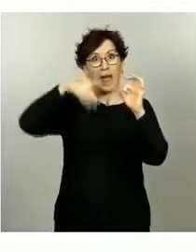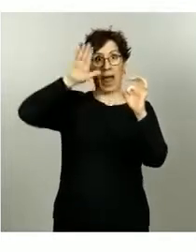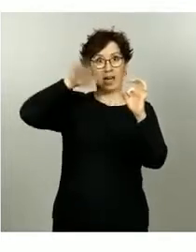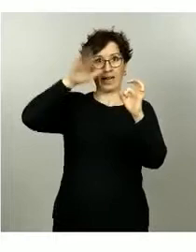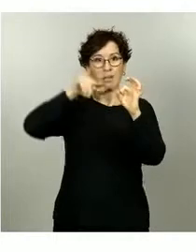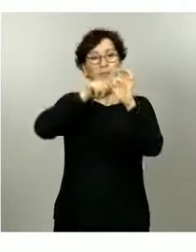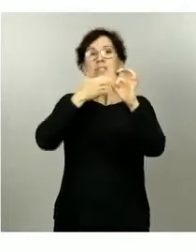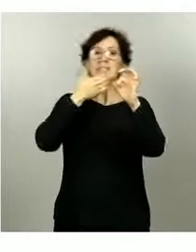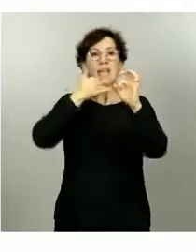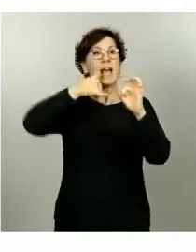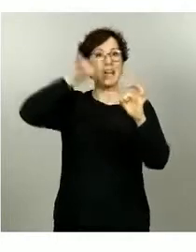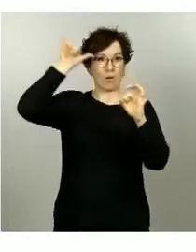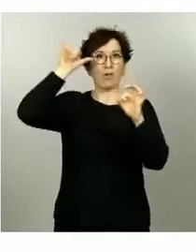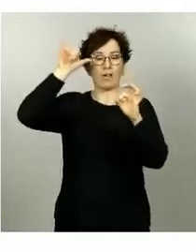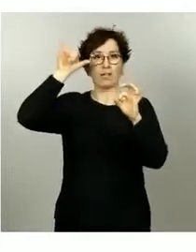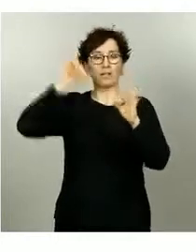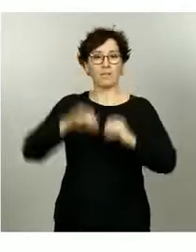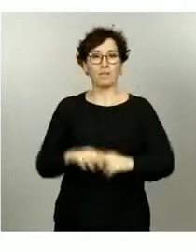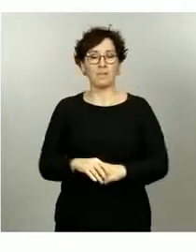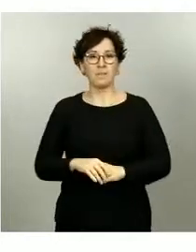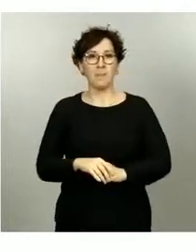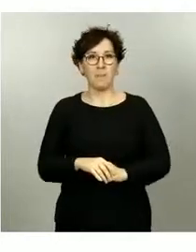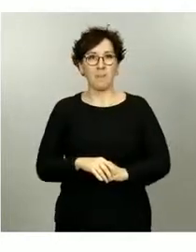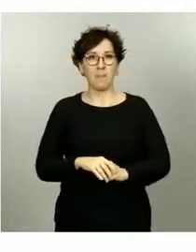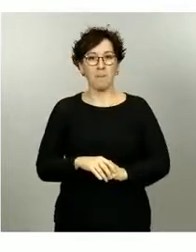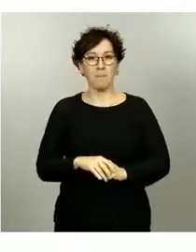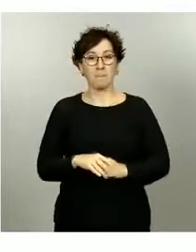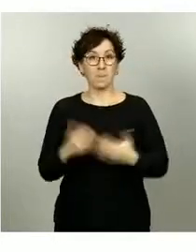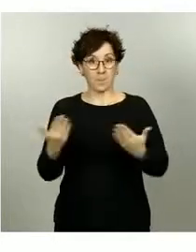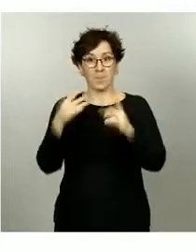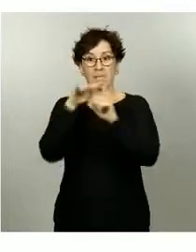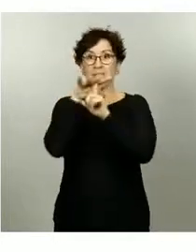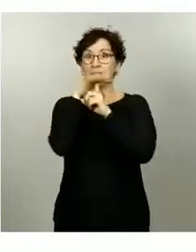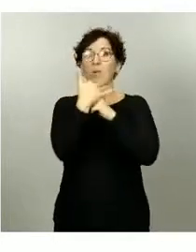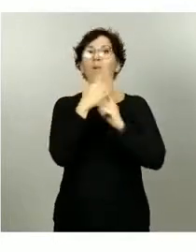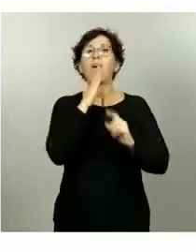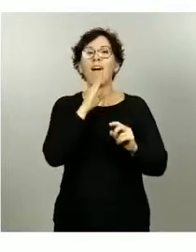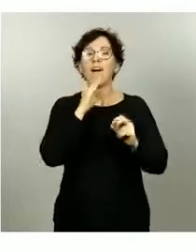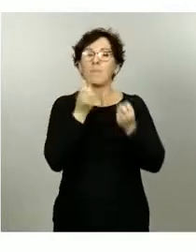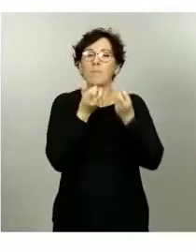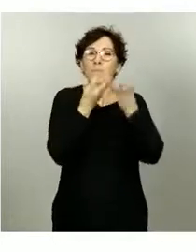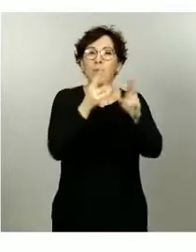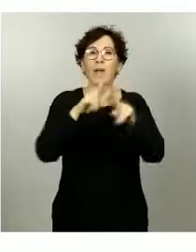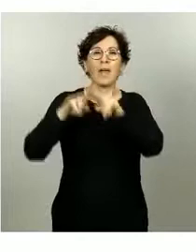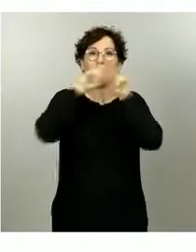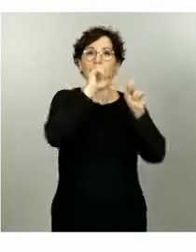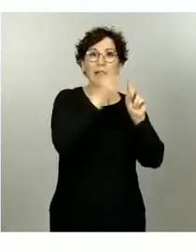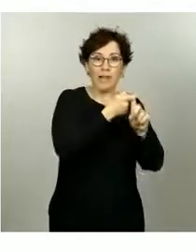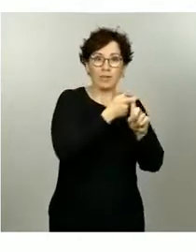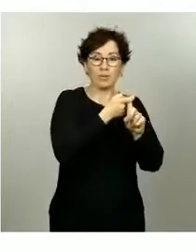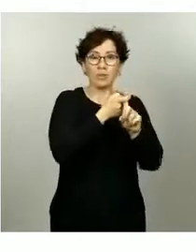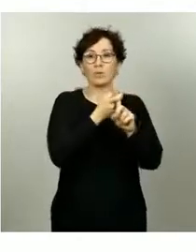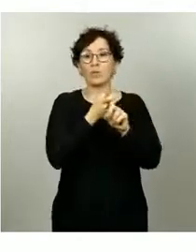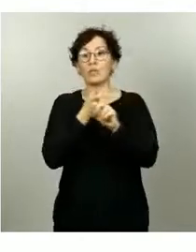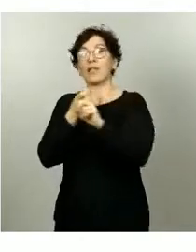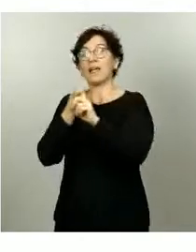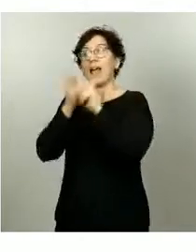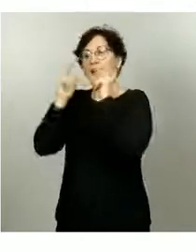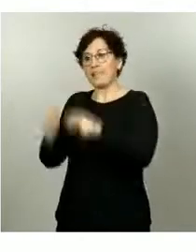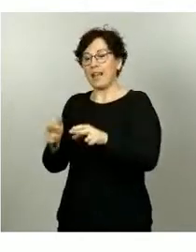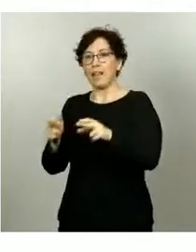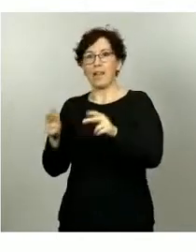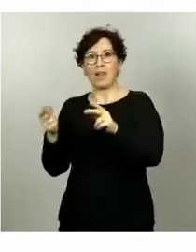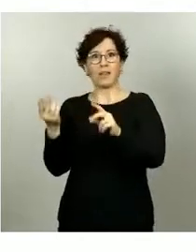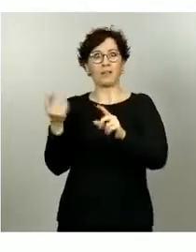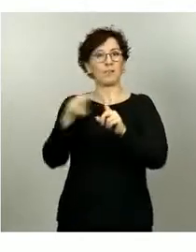situación, apenas se ve, es el puntito claro que se ve en la parte más alta de la gráfica, ha tenido la misma situación